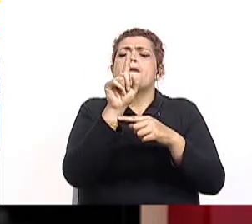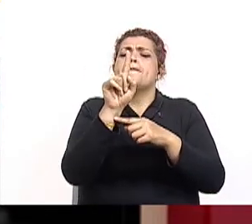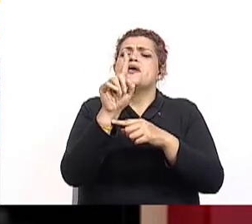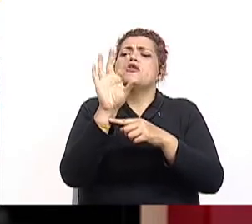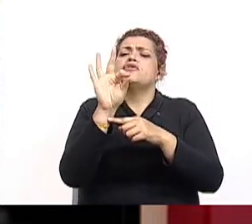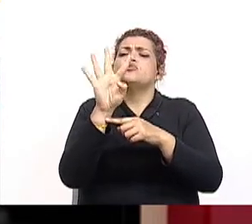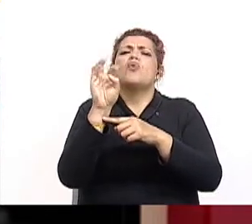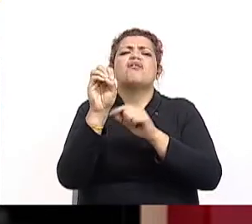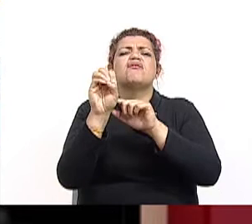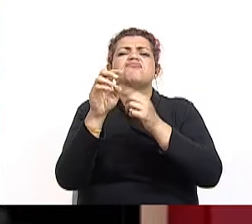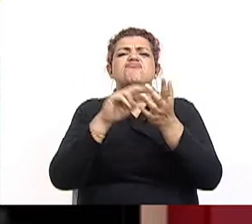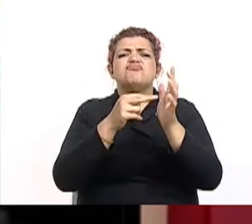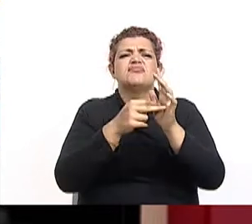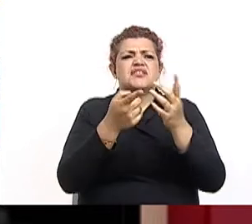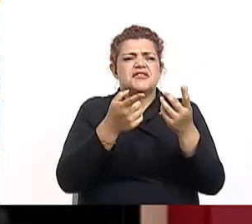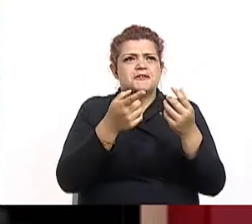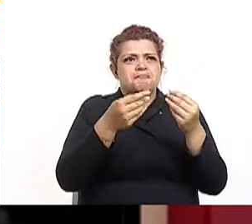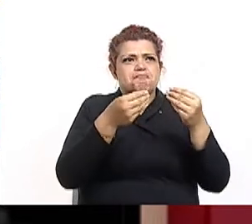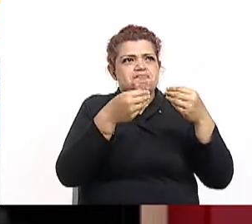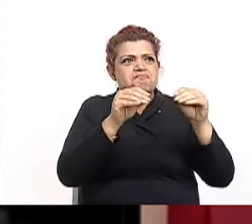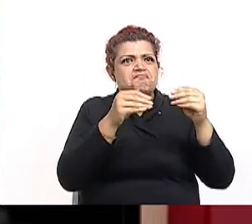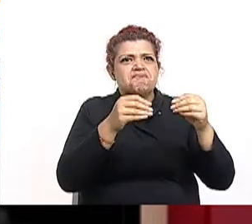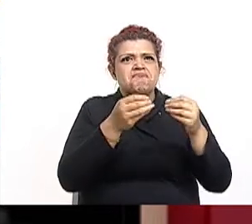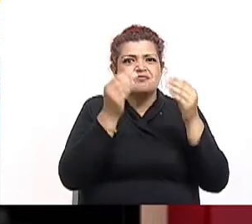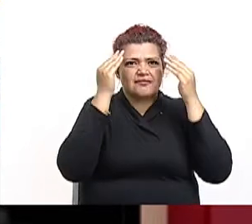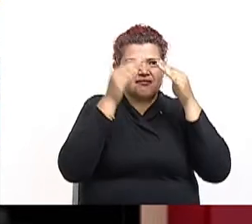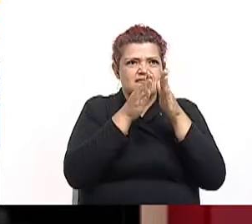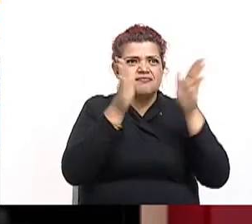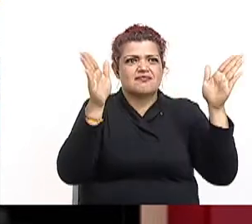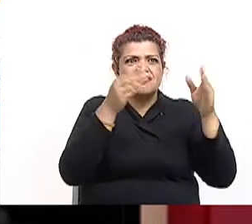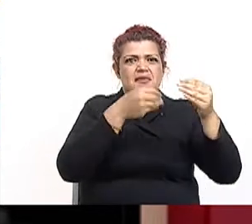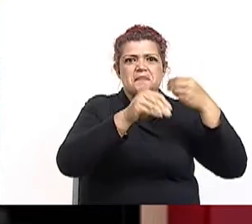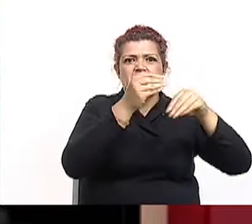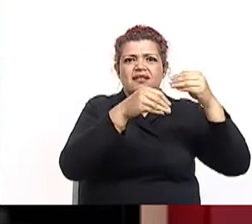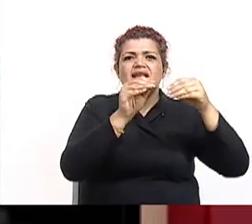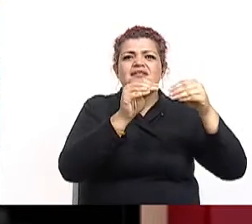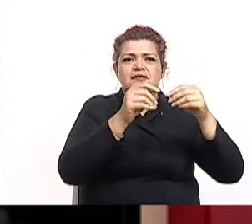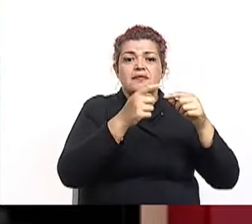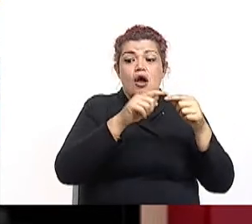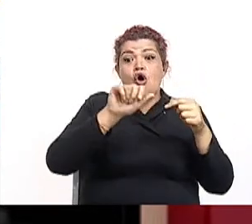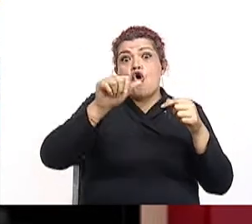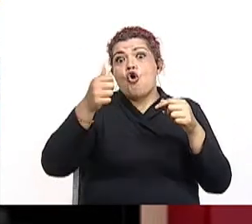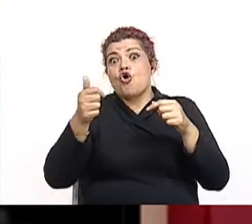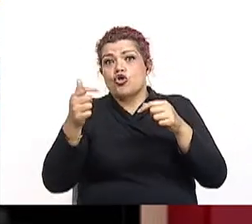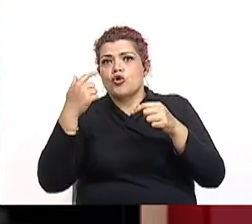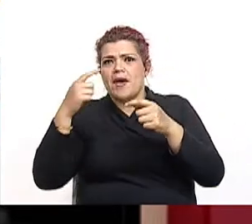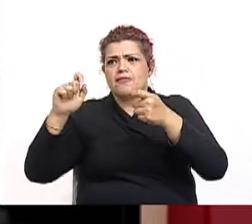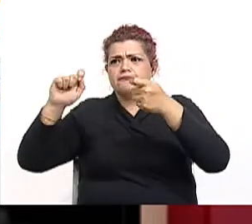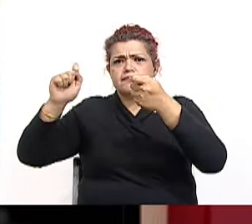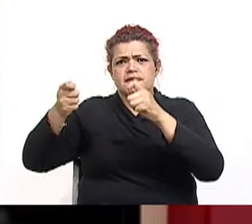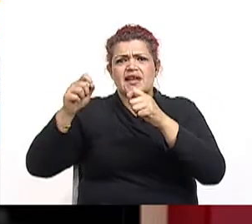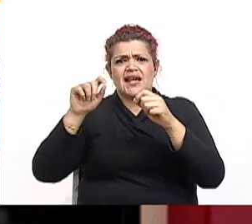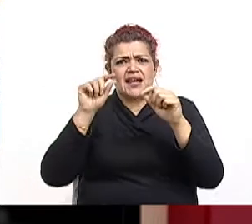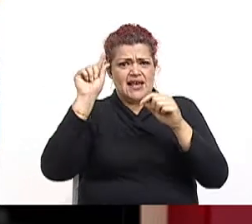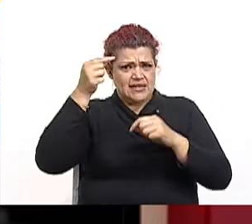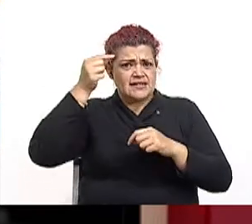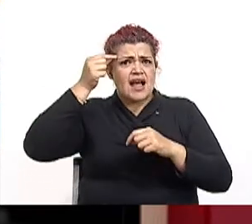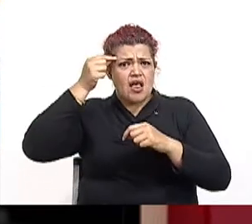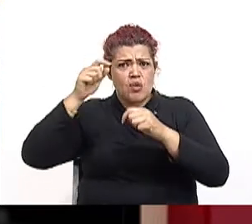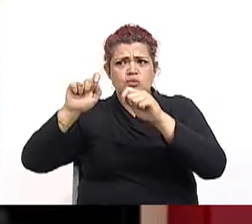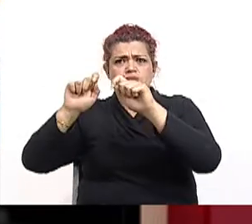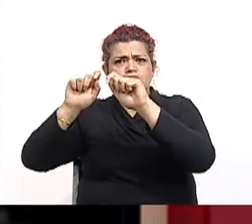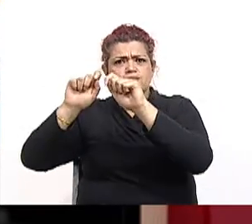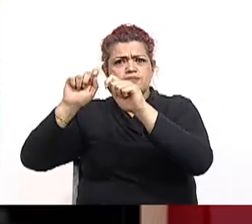aproximadamente. Y el Estado reformista inicia precisamente en el periodo que estamos estudiando, en los años 40.